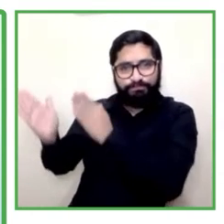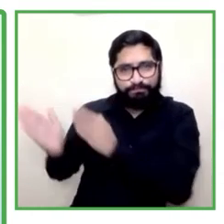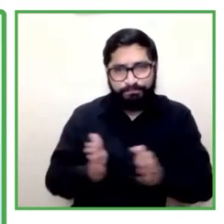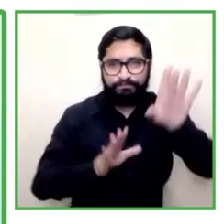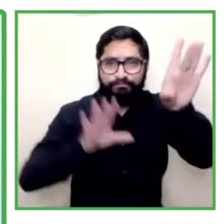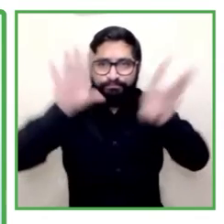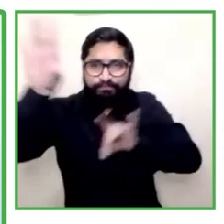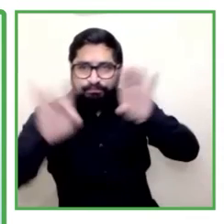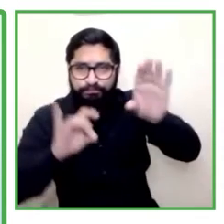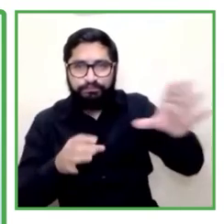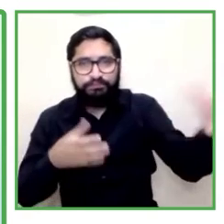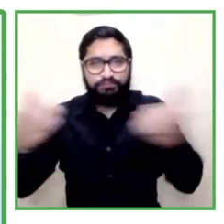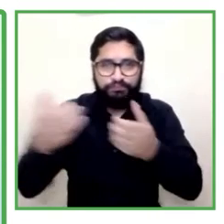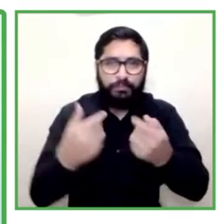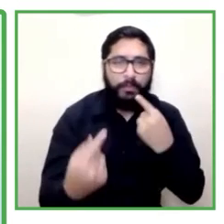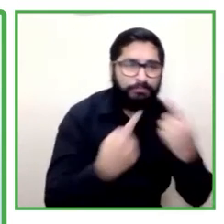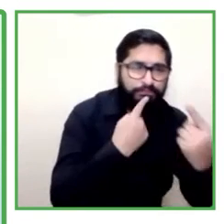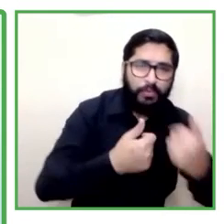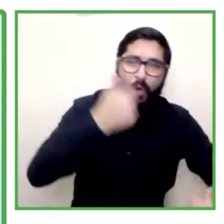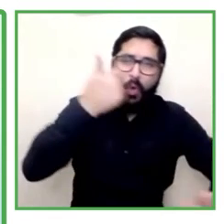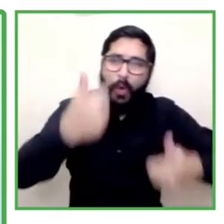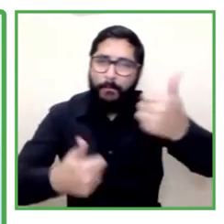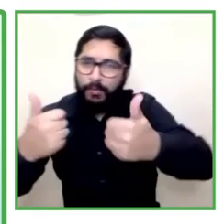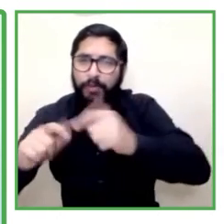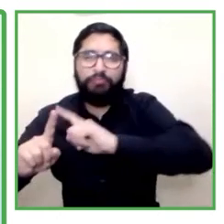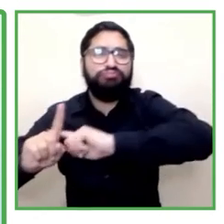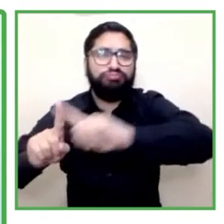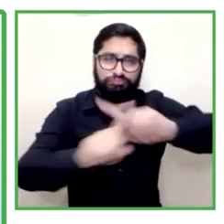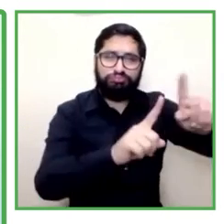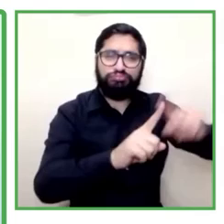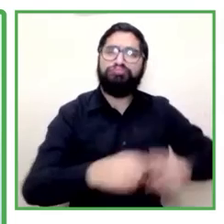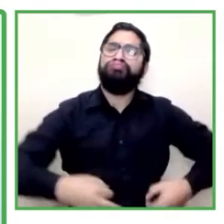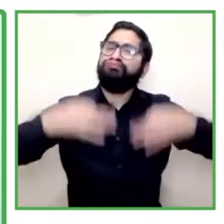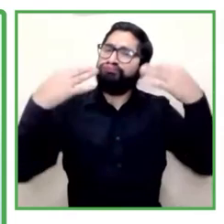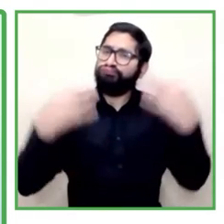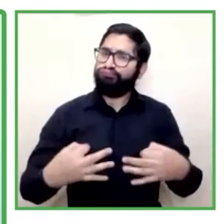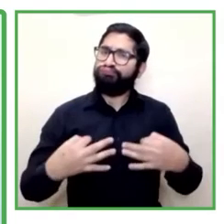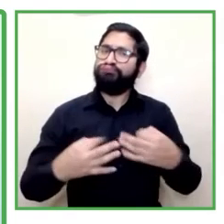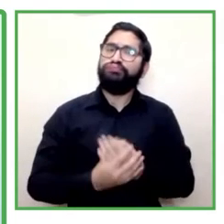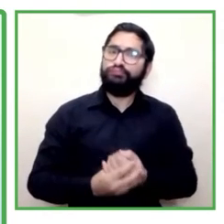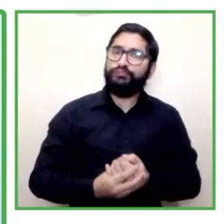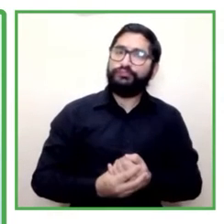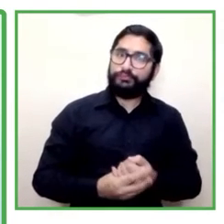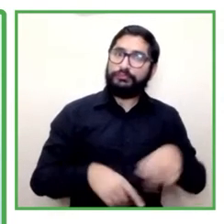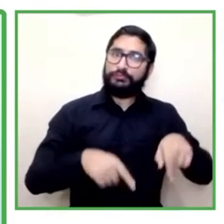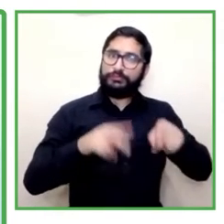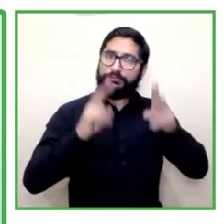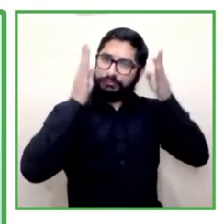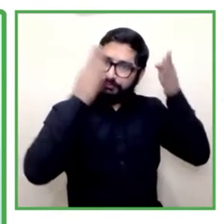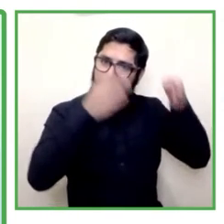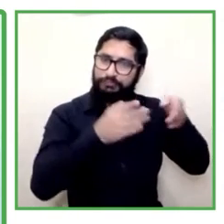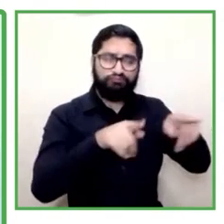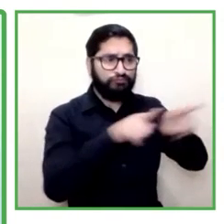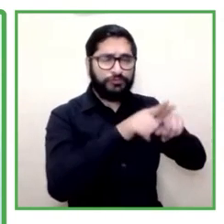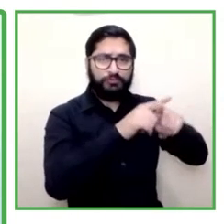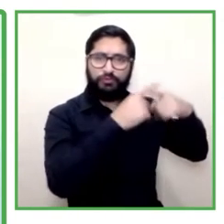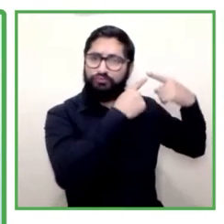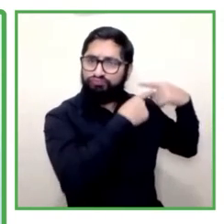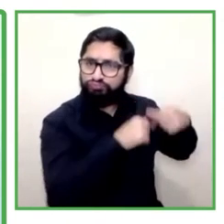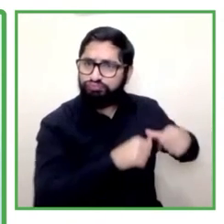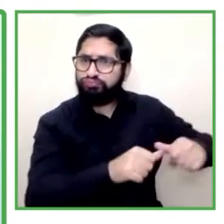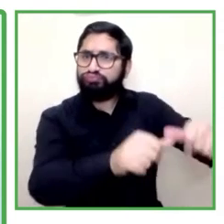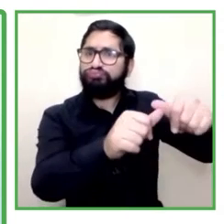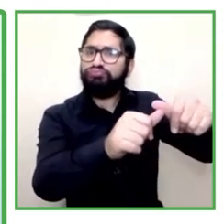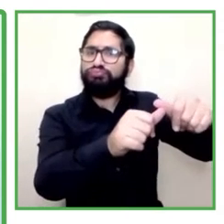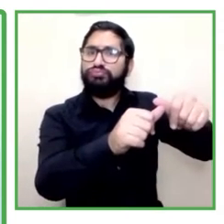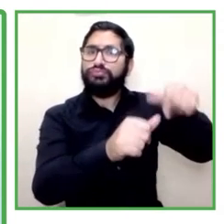accesibilidad en el proceso. También se mantiene el desafío de lograr que la inclusión cuente con perspectivas de género, respondiendo a las